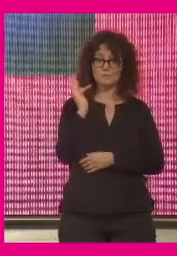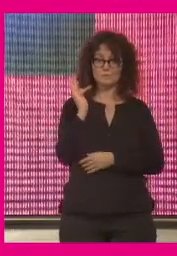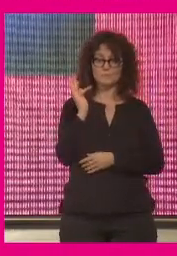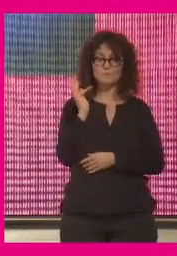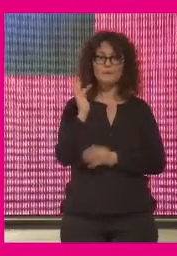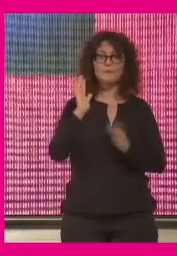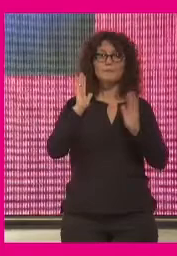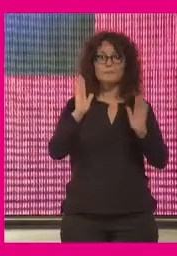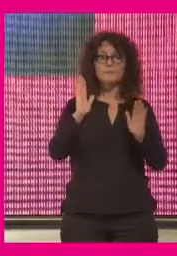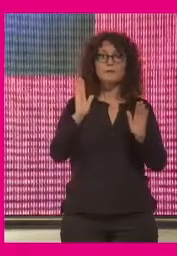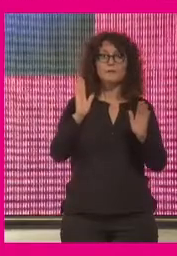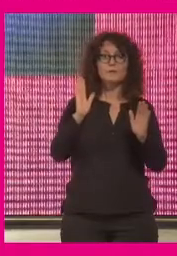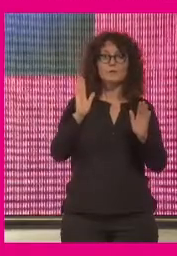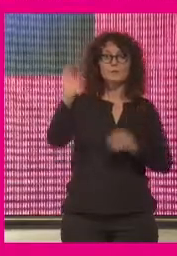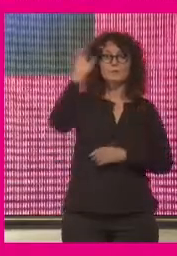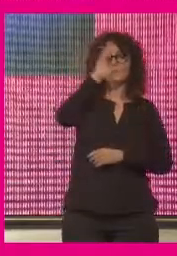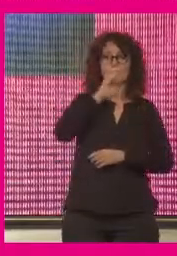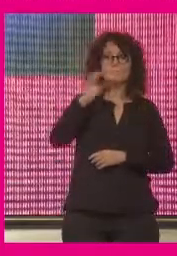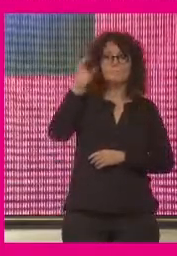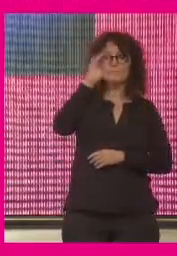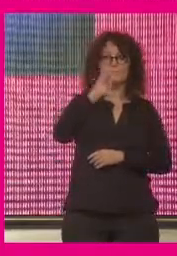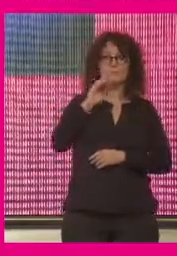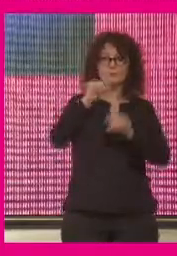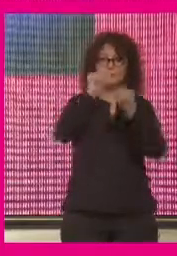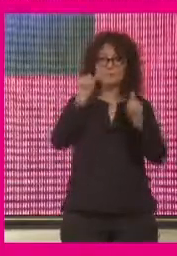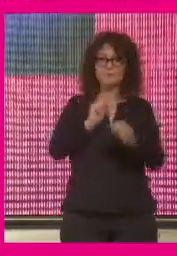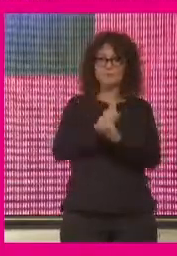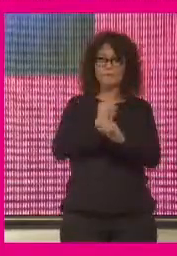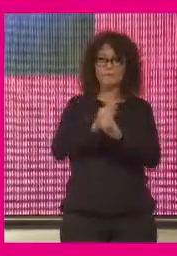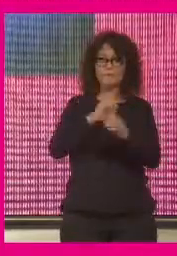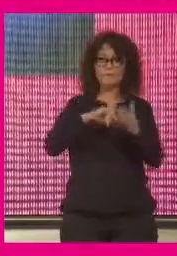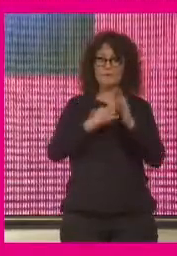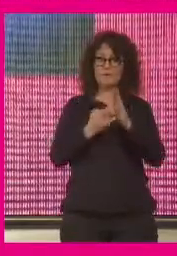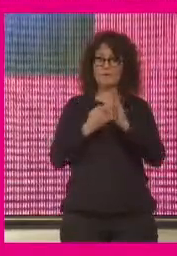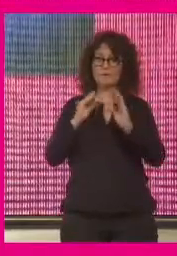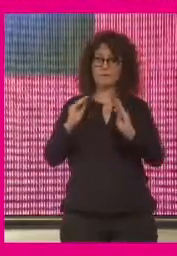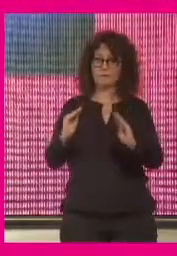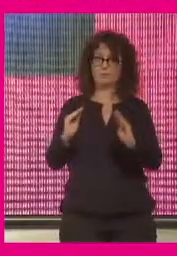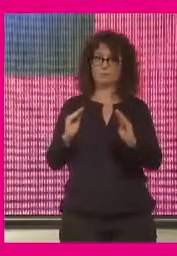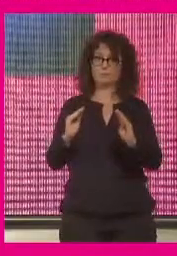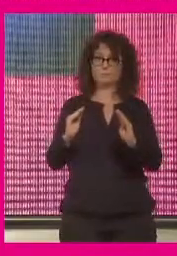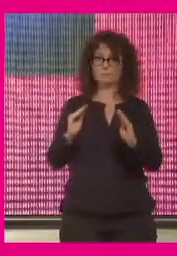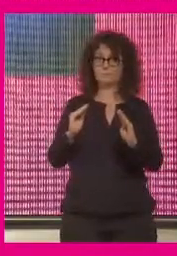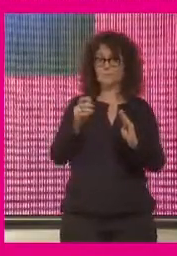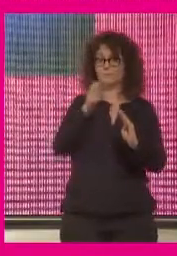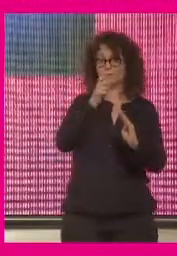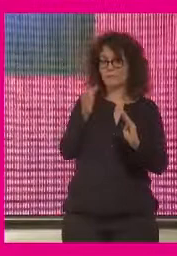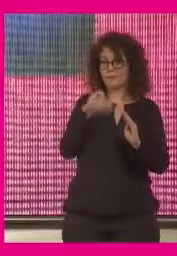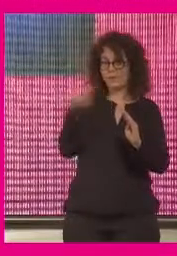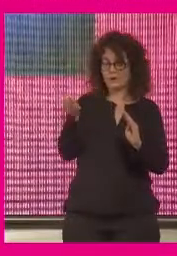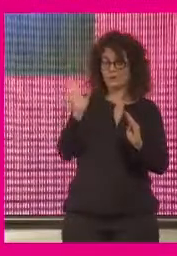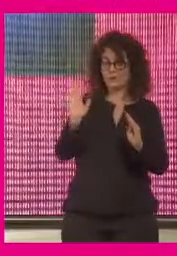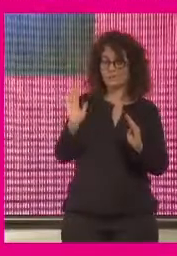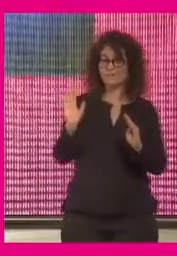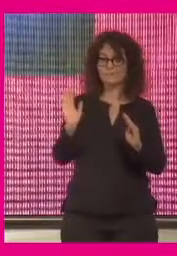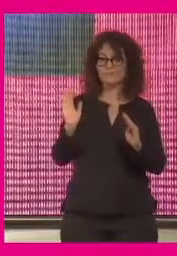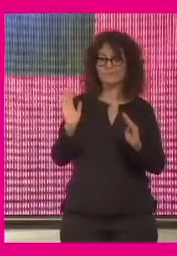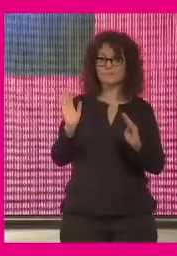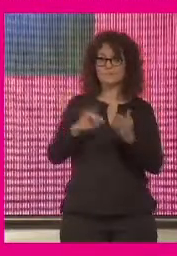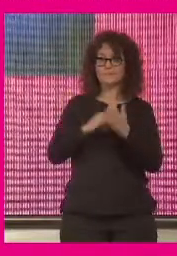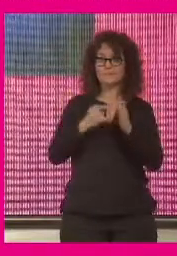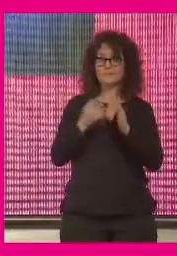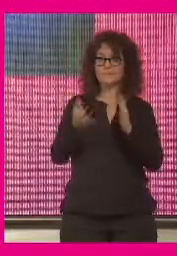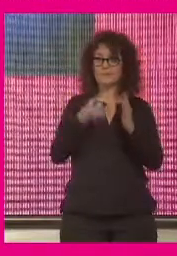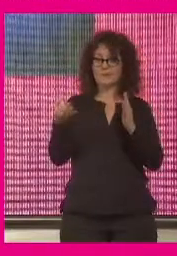pero la ciencia tiene una manera de trabajar un método por utilizar la palabra correcta que se lleva